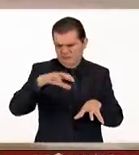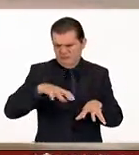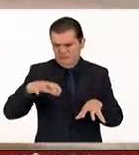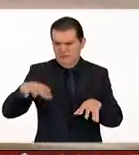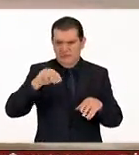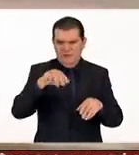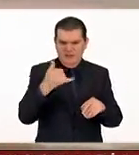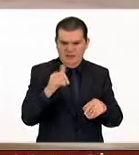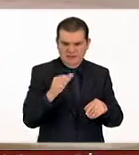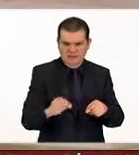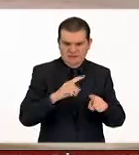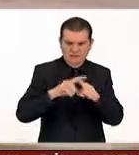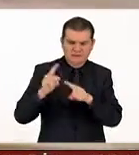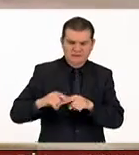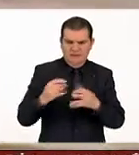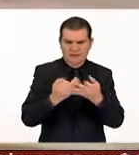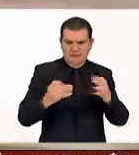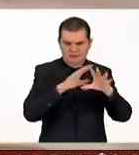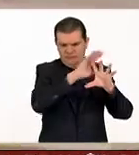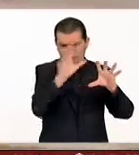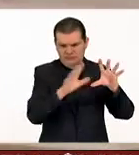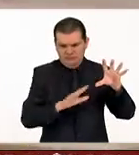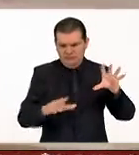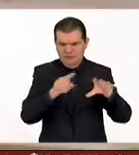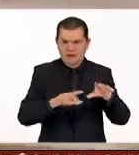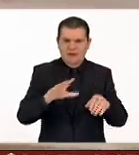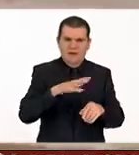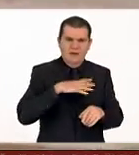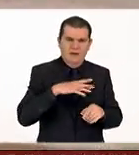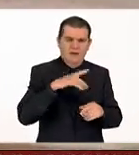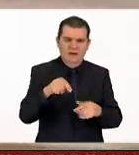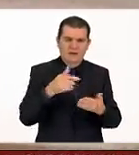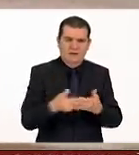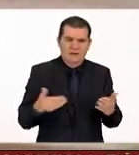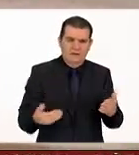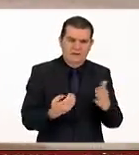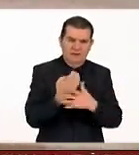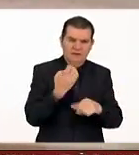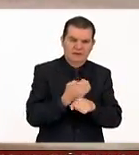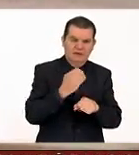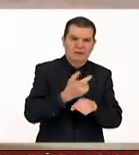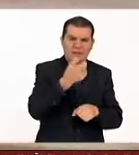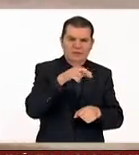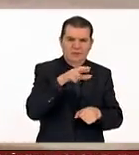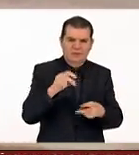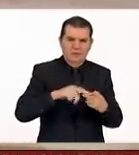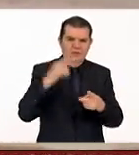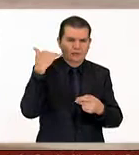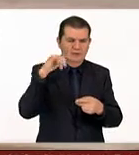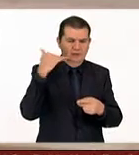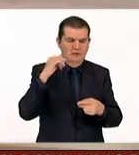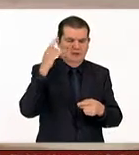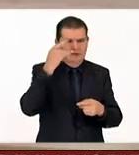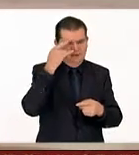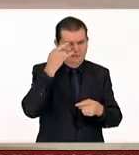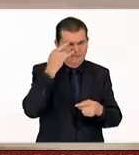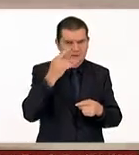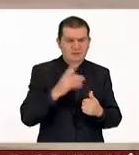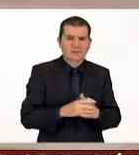mayas y sobre todo el territorio que ocupó los actuales estados de Quintana Roo, Yucatán, Campeche,